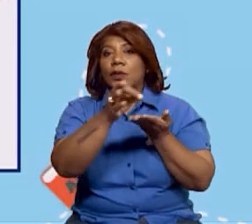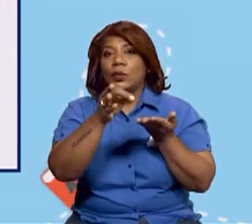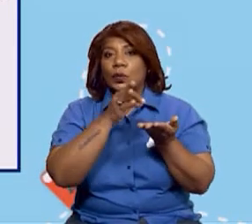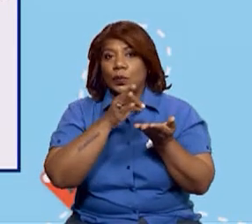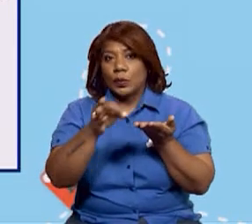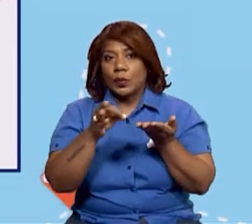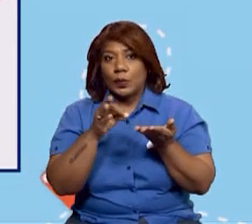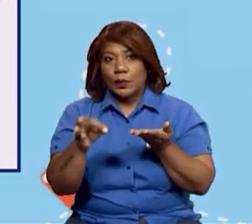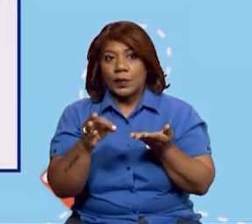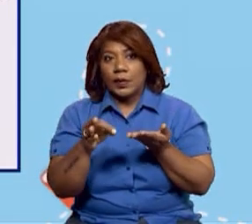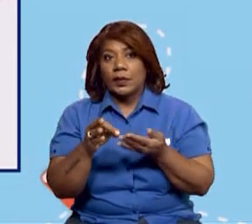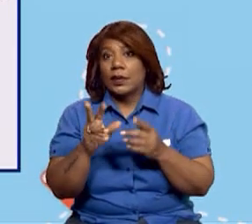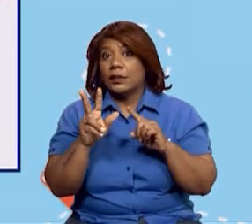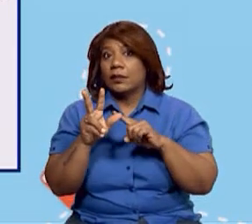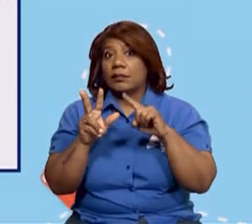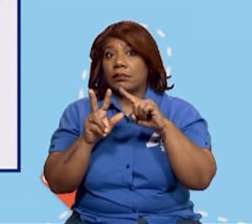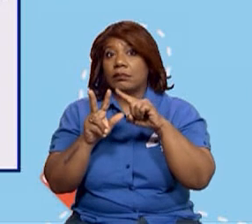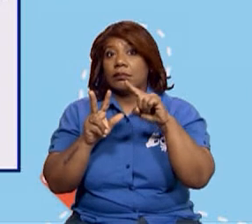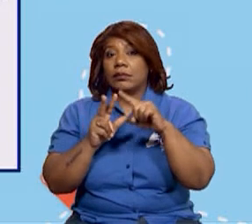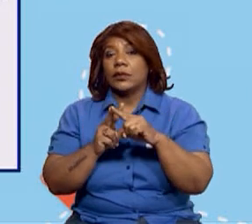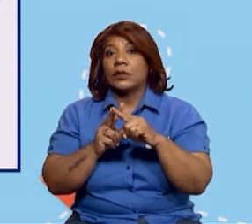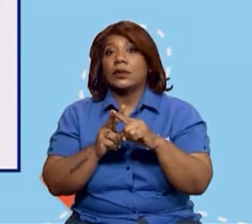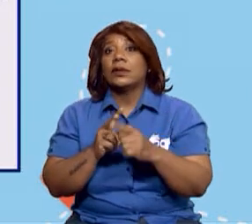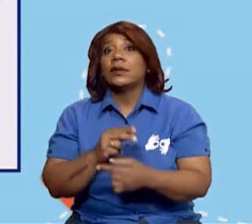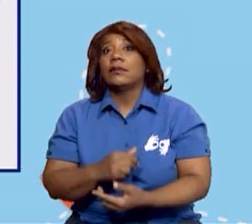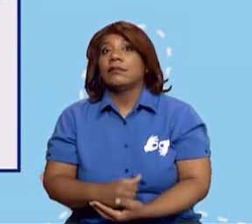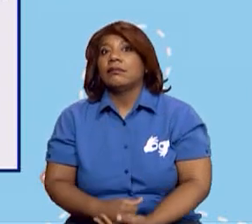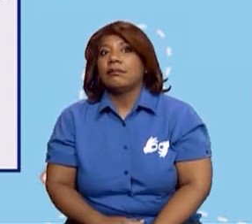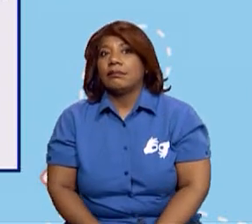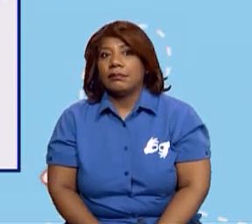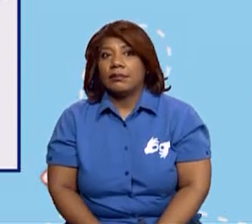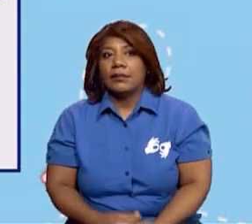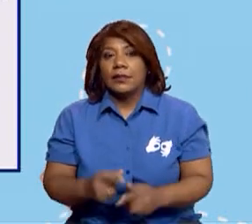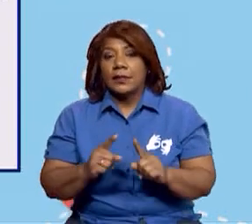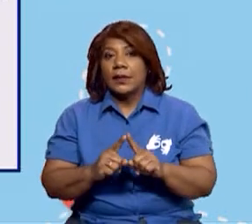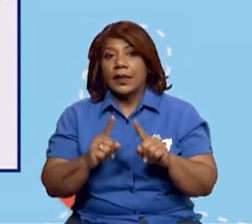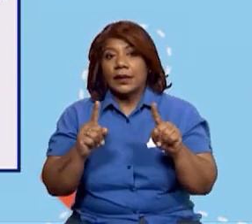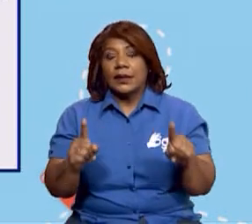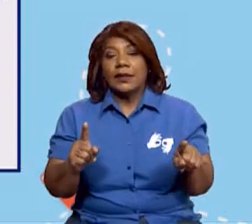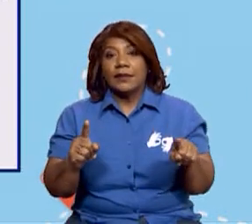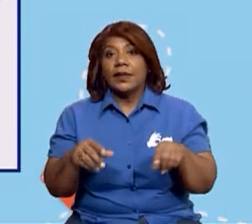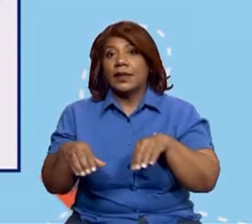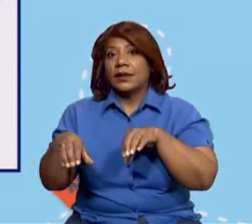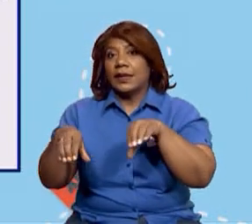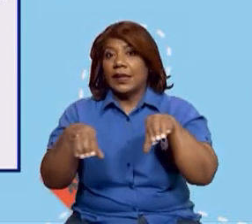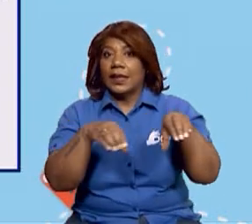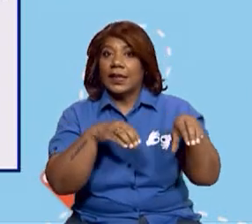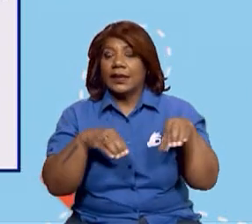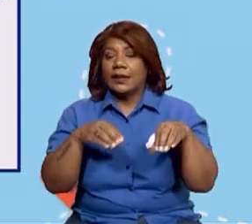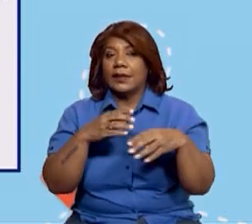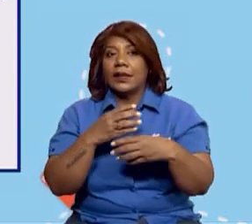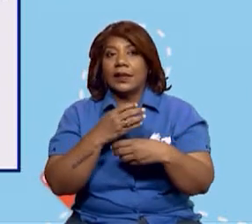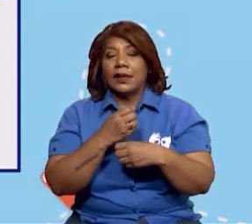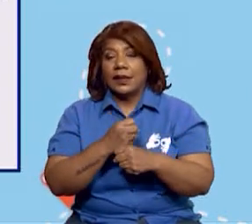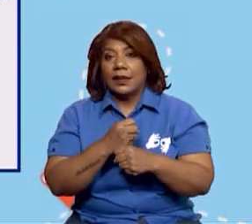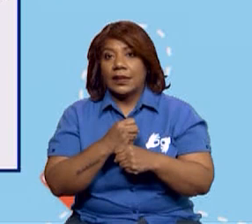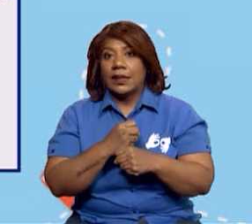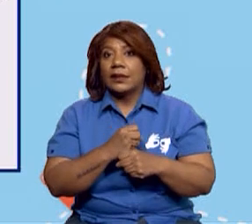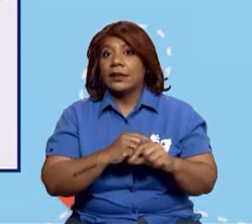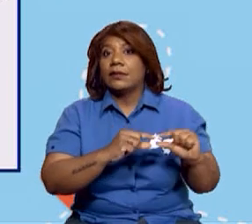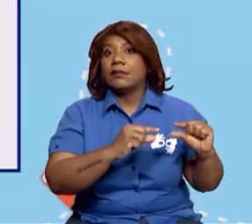Aquí están los tres sectores. Y aquí están las diferentes actividades que se realizan en los